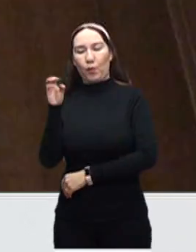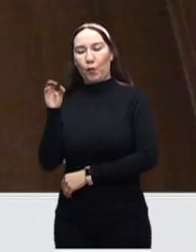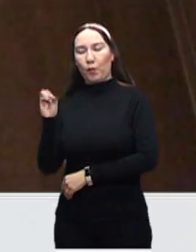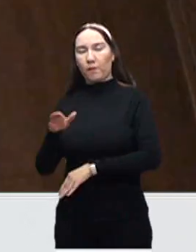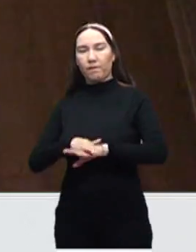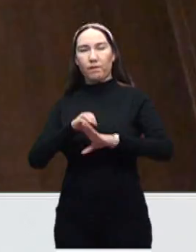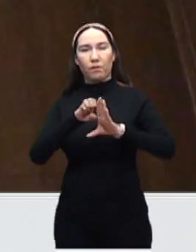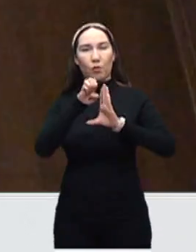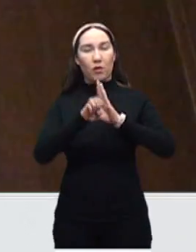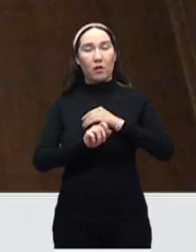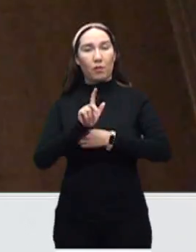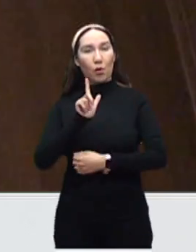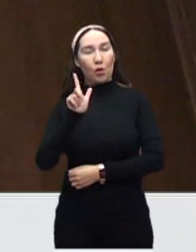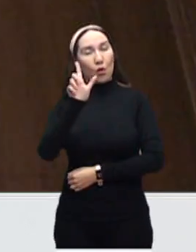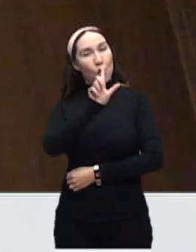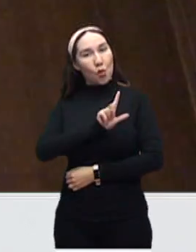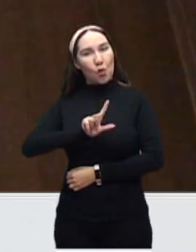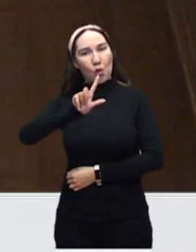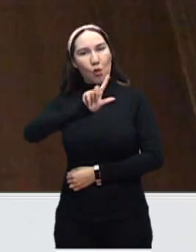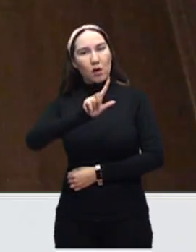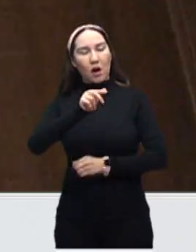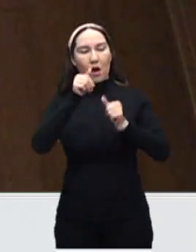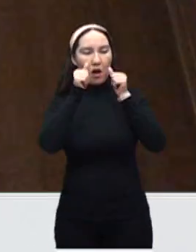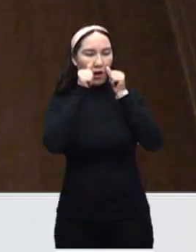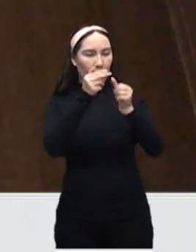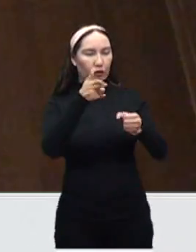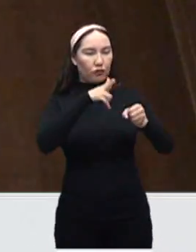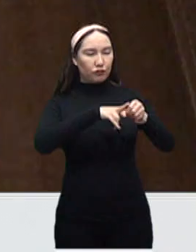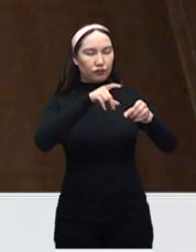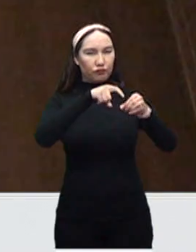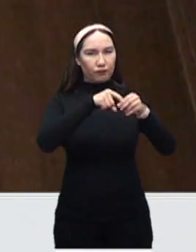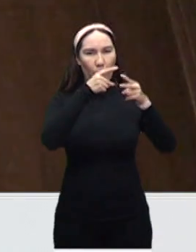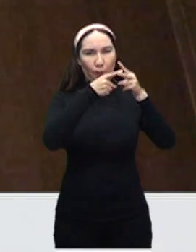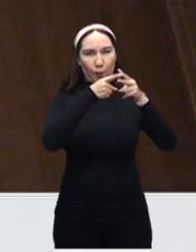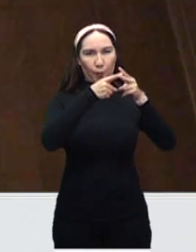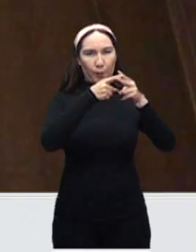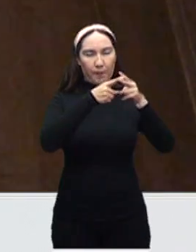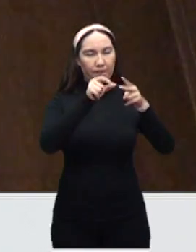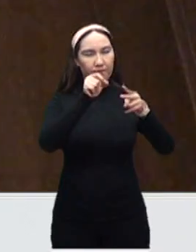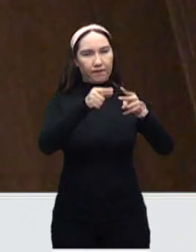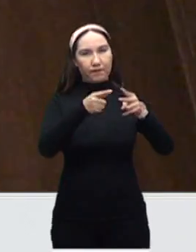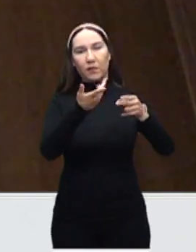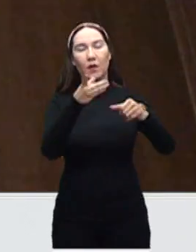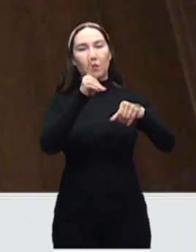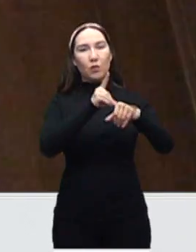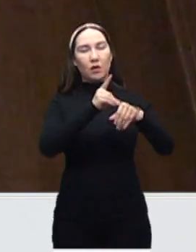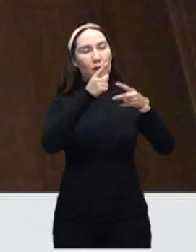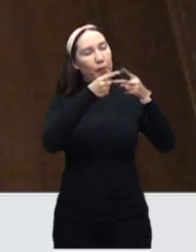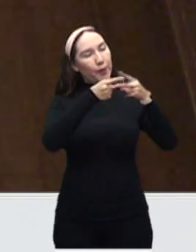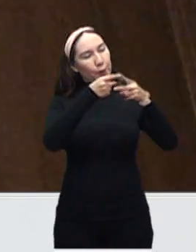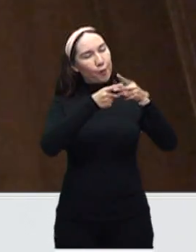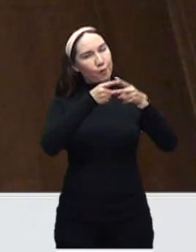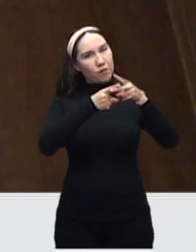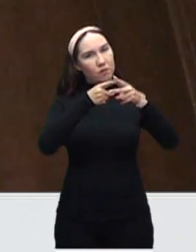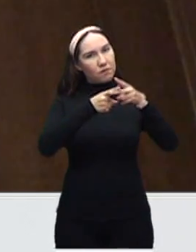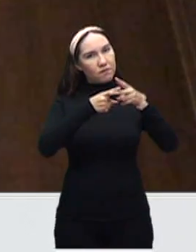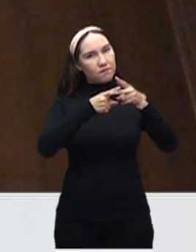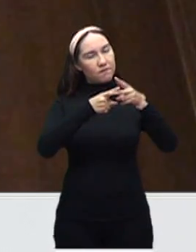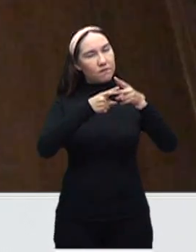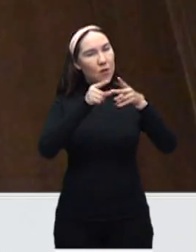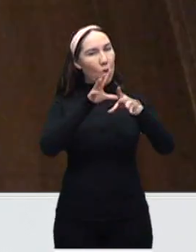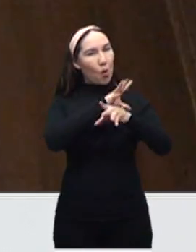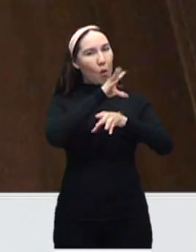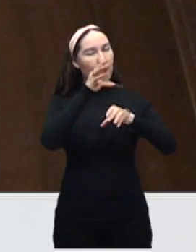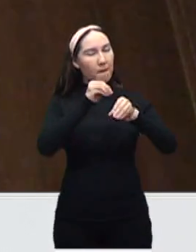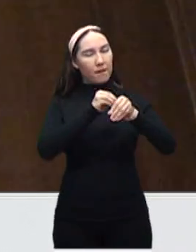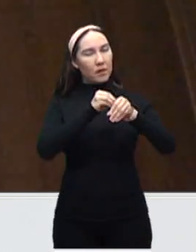por ejemplo, la ocupación hospitalaria, ese día el nivel de ocupación hospitalaria se lleva a un indicador y da un puntaje